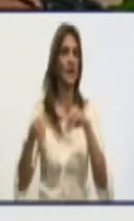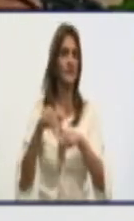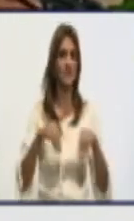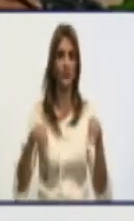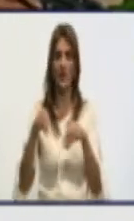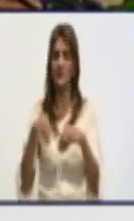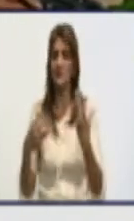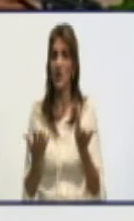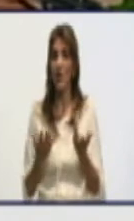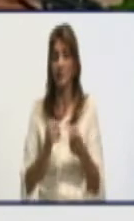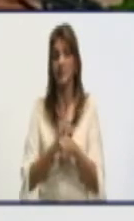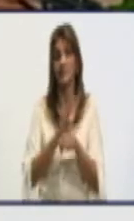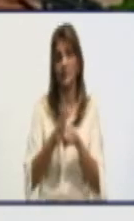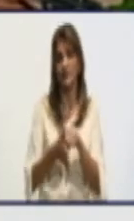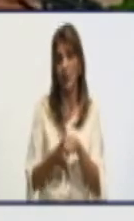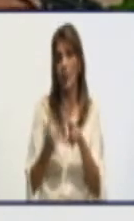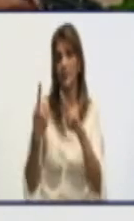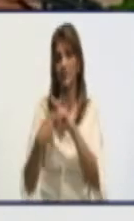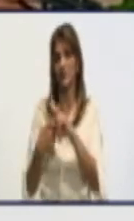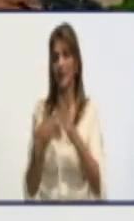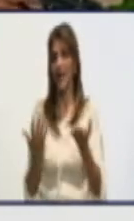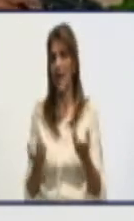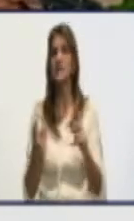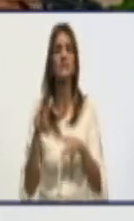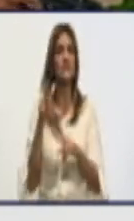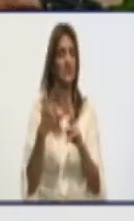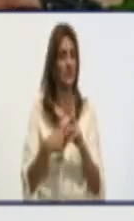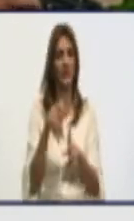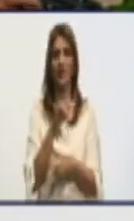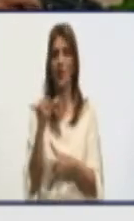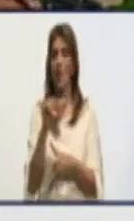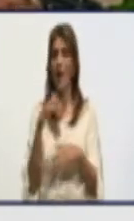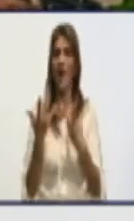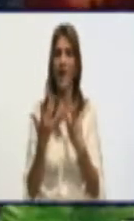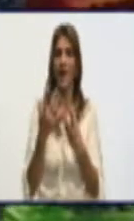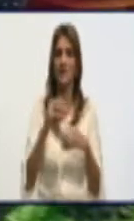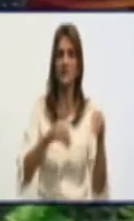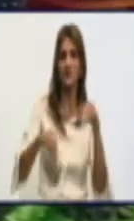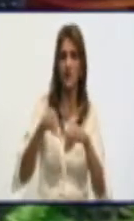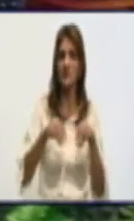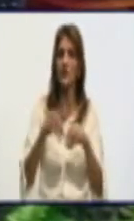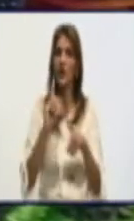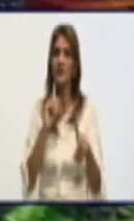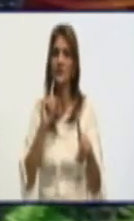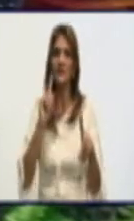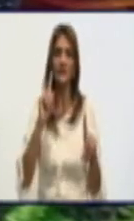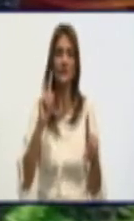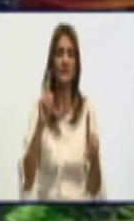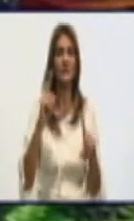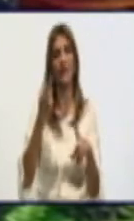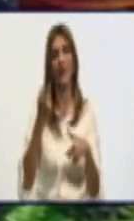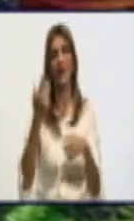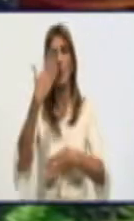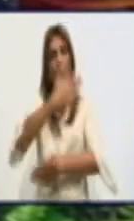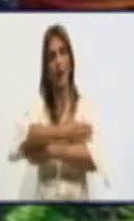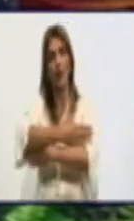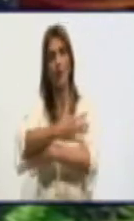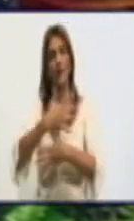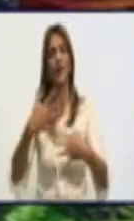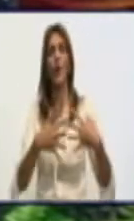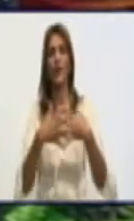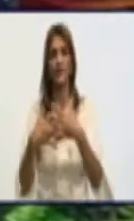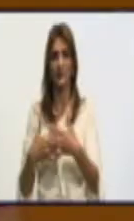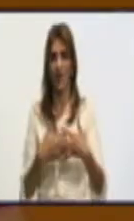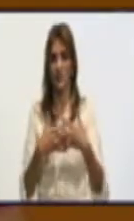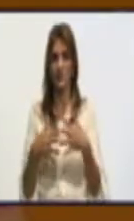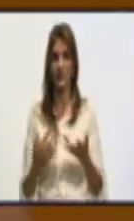por la pandemia de la COVID-19 y también la implicación directa del bloqueo de los Estados Unidos hacia nuestro país? Bien,